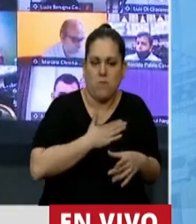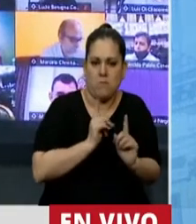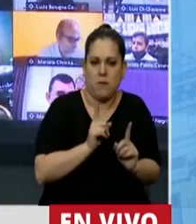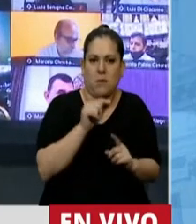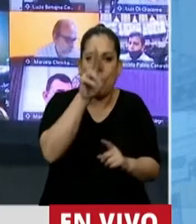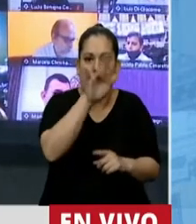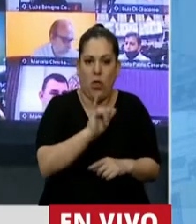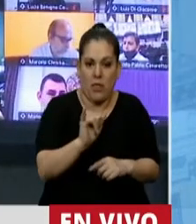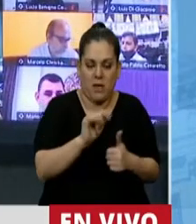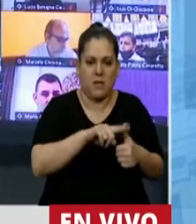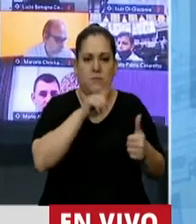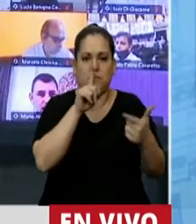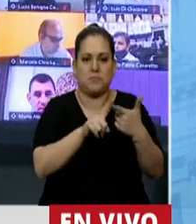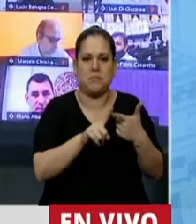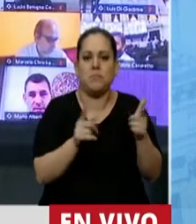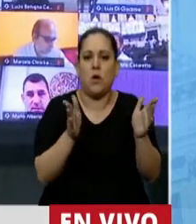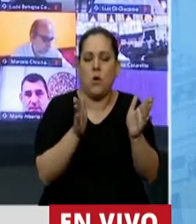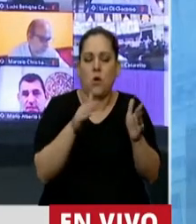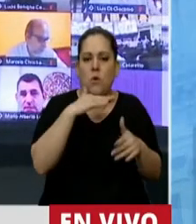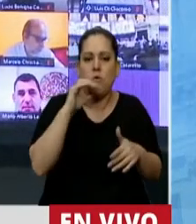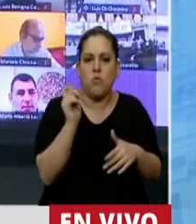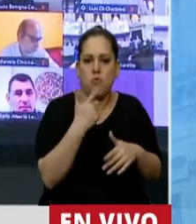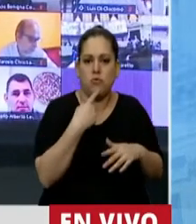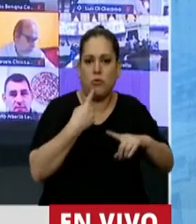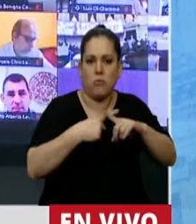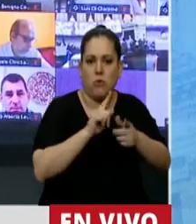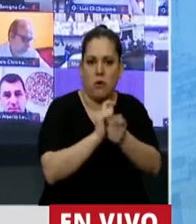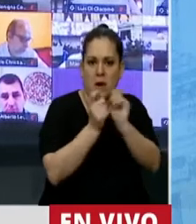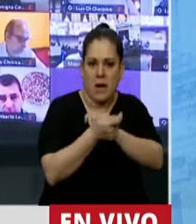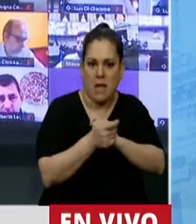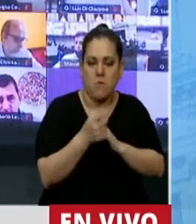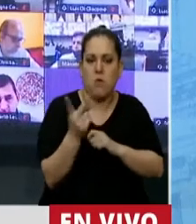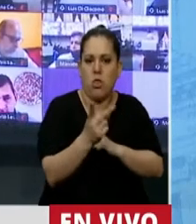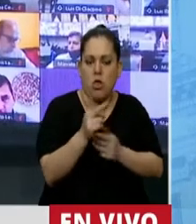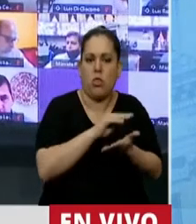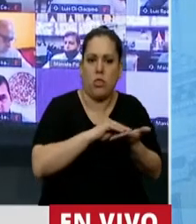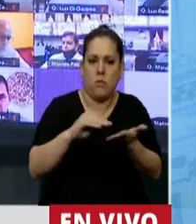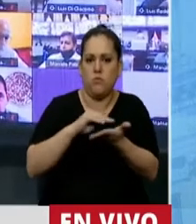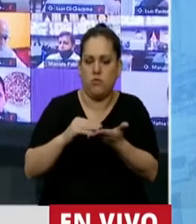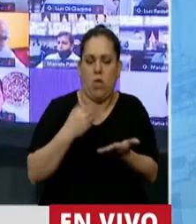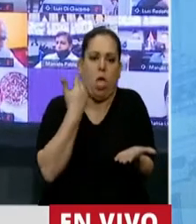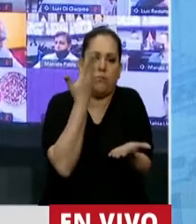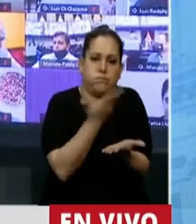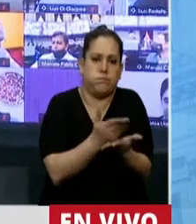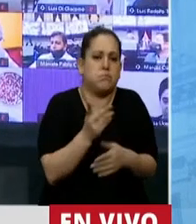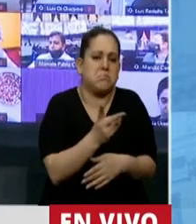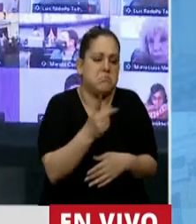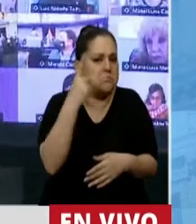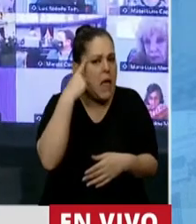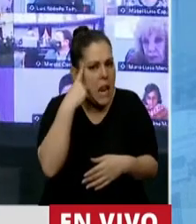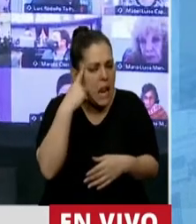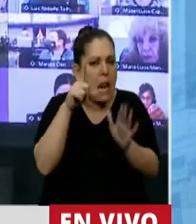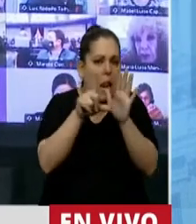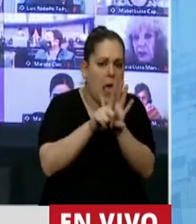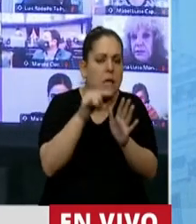Rodríguez, y por la diputada de Juntos por el Cambio, Crescimberi. Así que es una ley que viene pensada, trabajada,